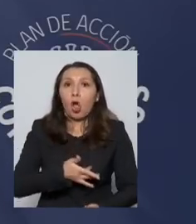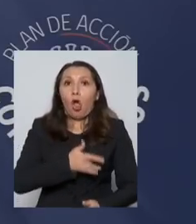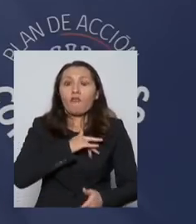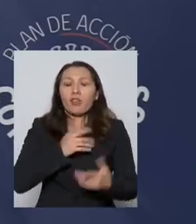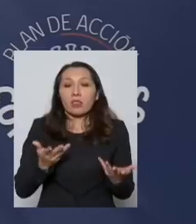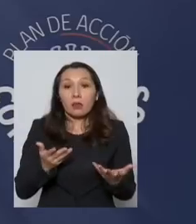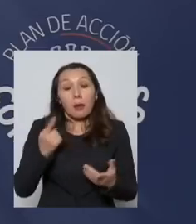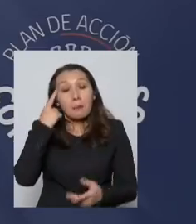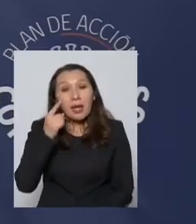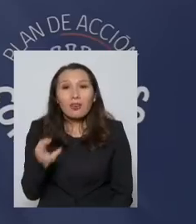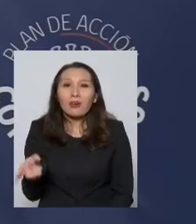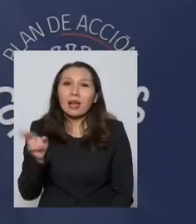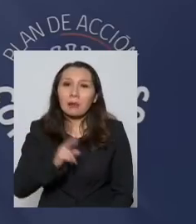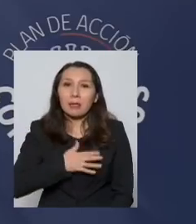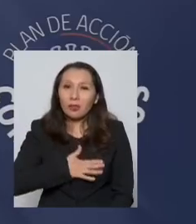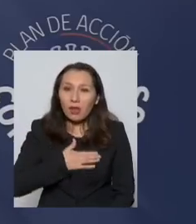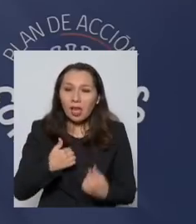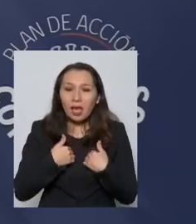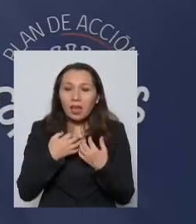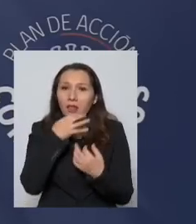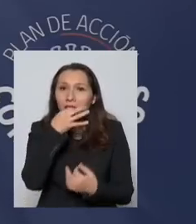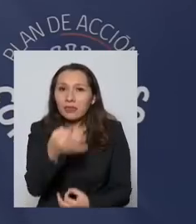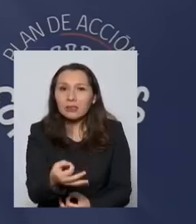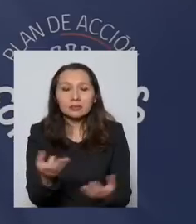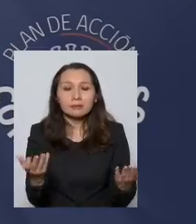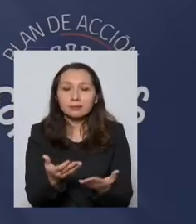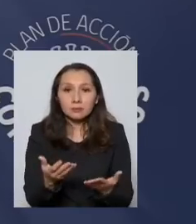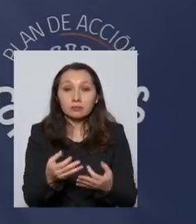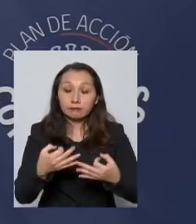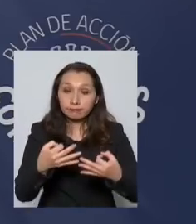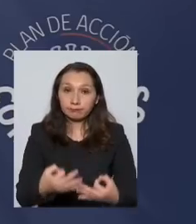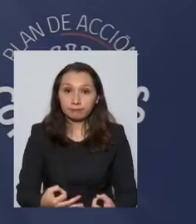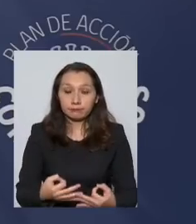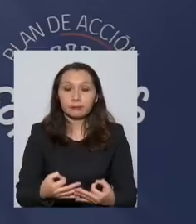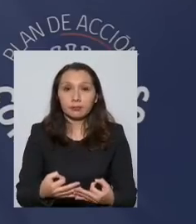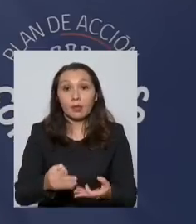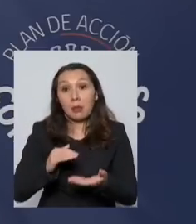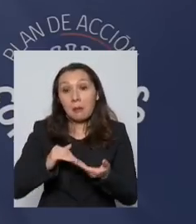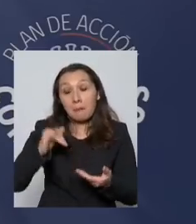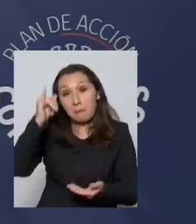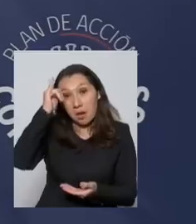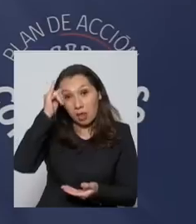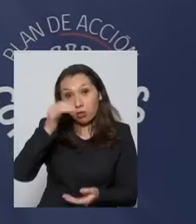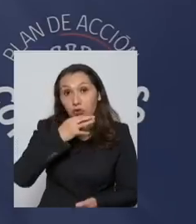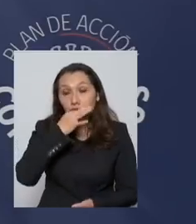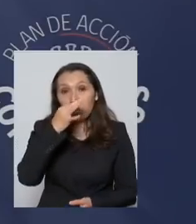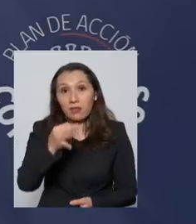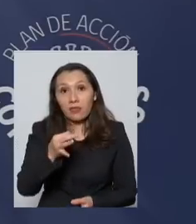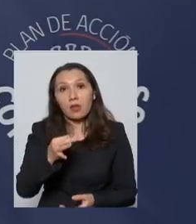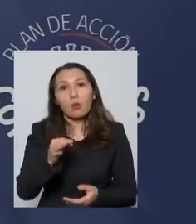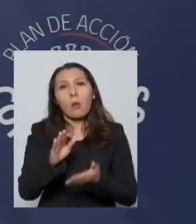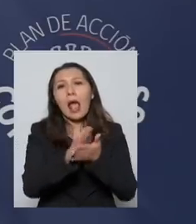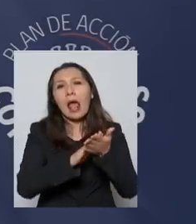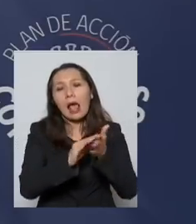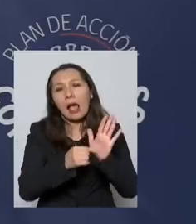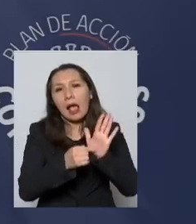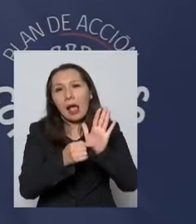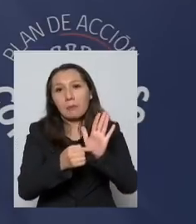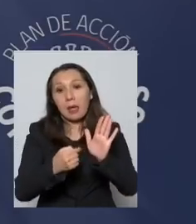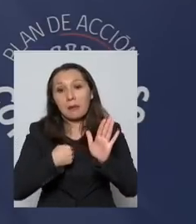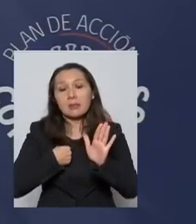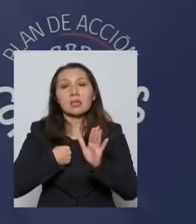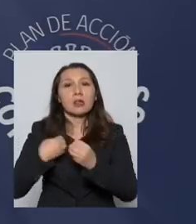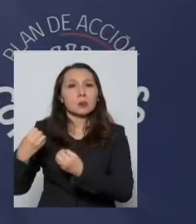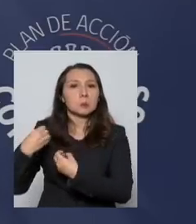ofendidas, pero lo que quiero reiterar es que efectivamente, y perdón que use esta ilustración de mi